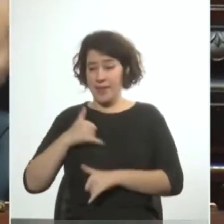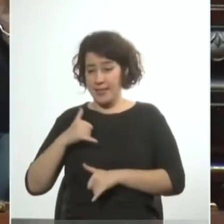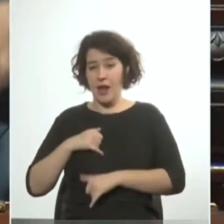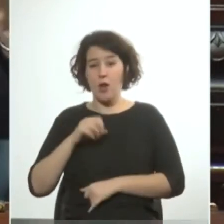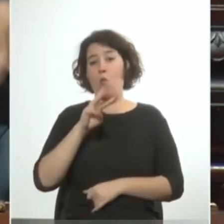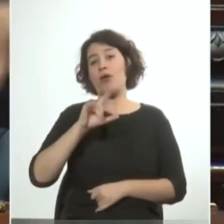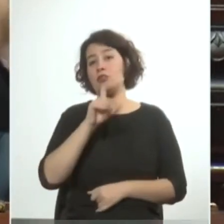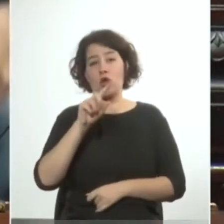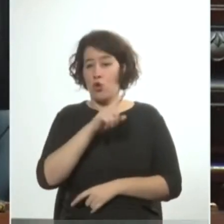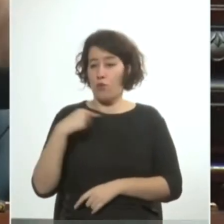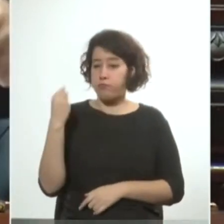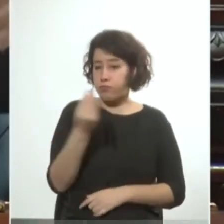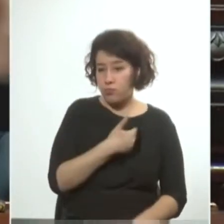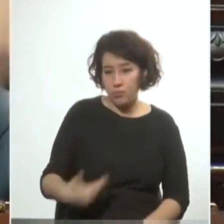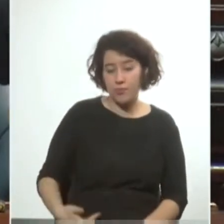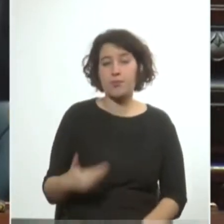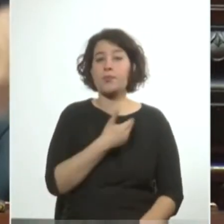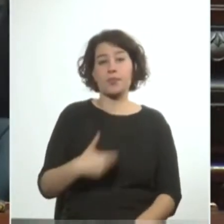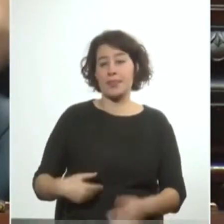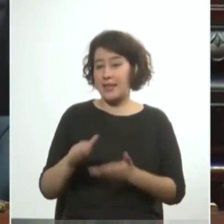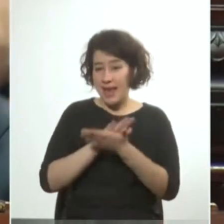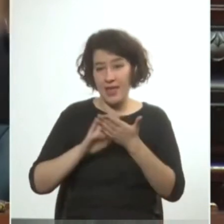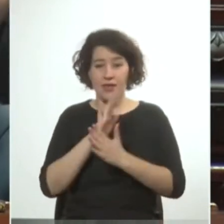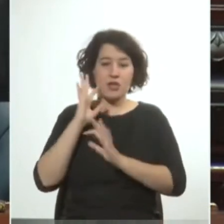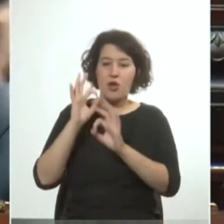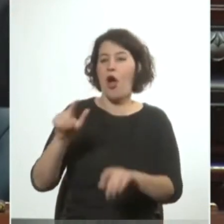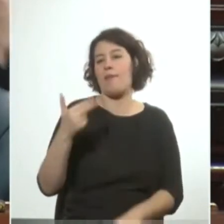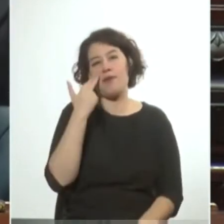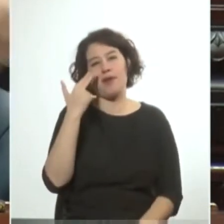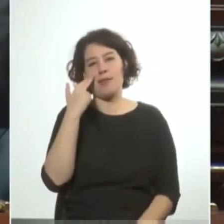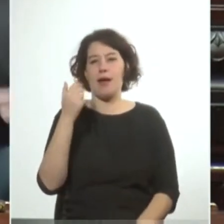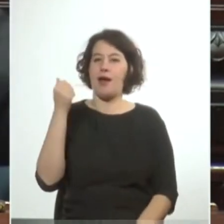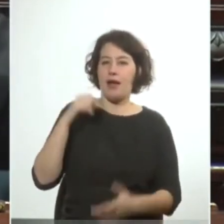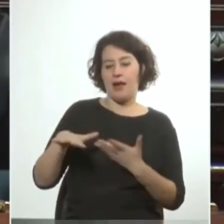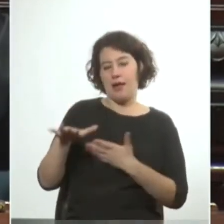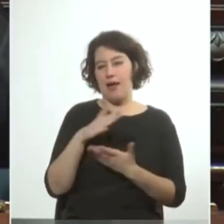Ferreira no fuera candidato a presidente y presidente de la república no tuvieron ningún problema sentarse en el pacto de la